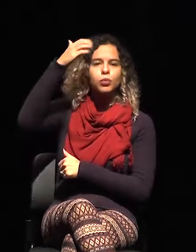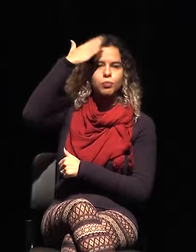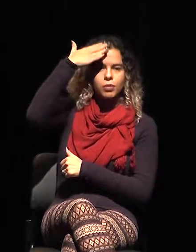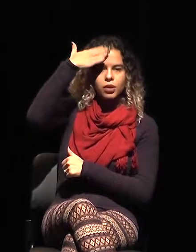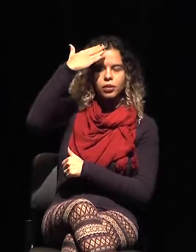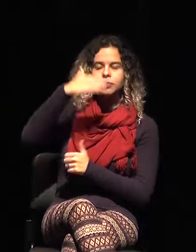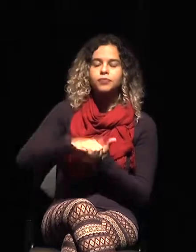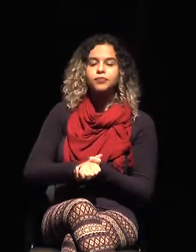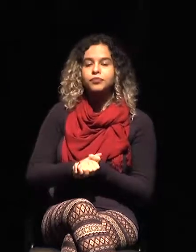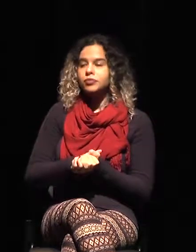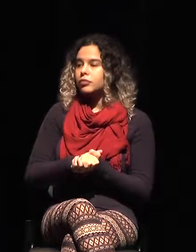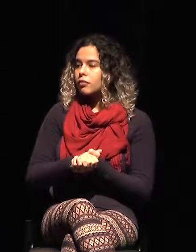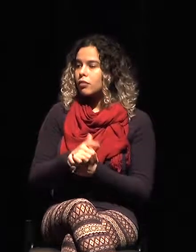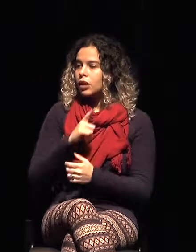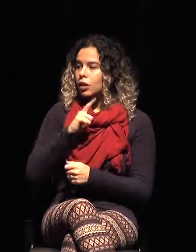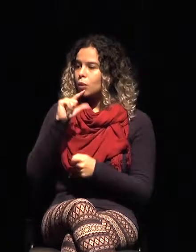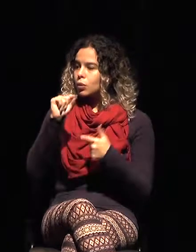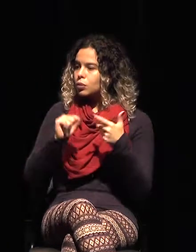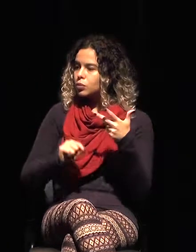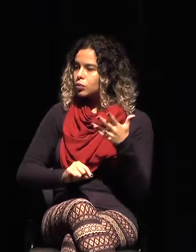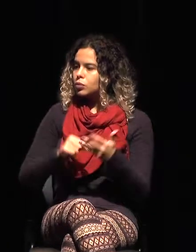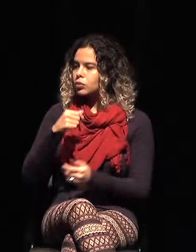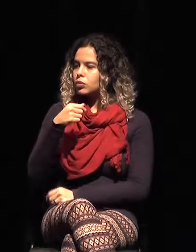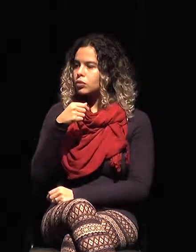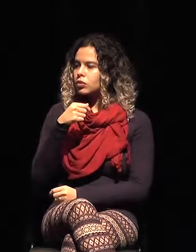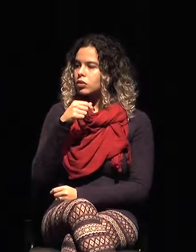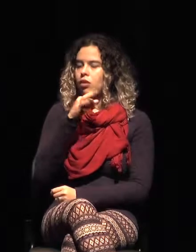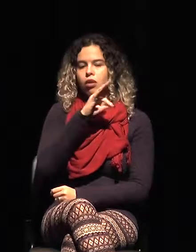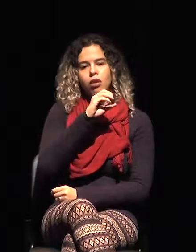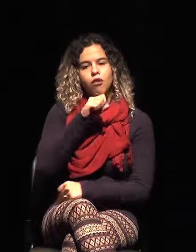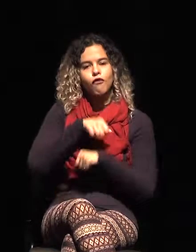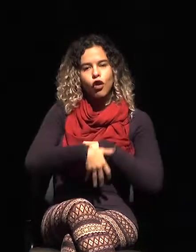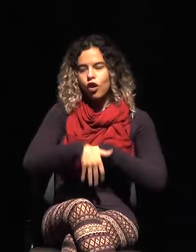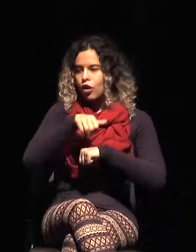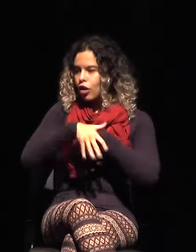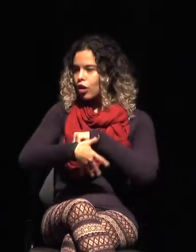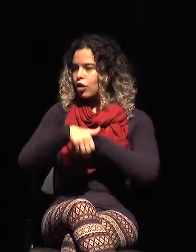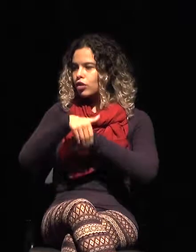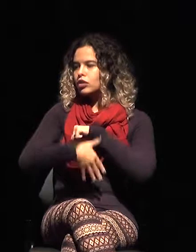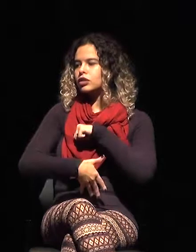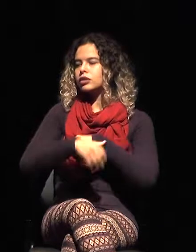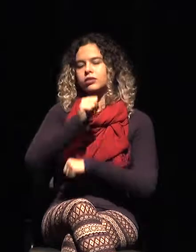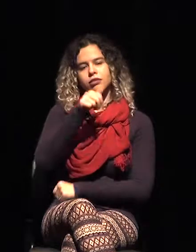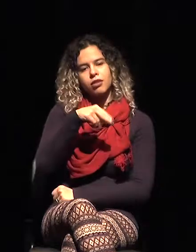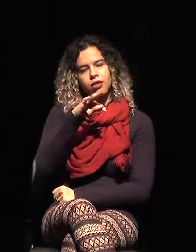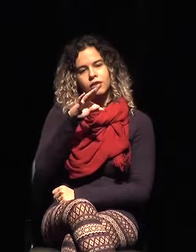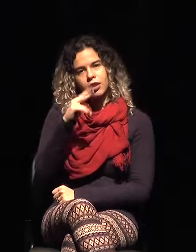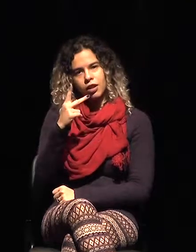Novo Mundo, Ponta Porán, Belavista y Porto Murtiño.